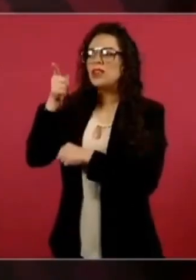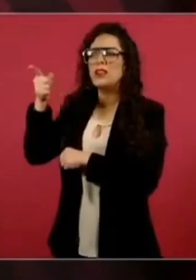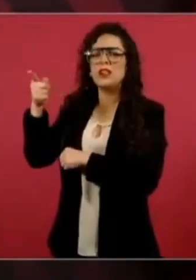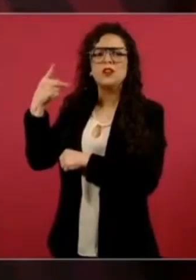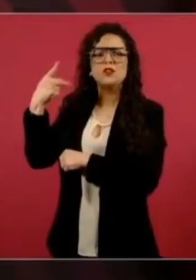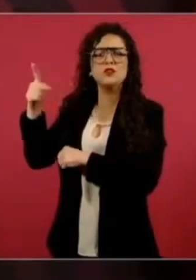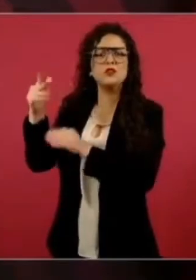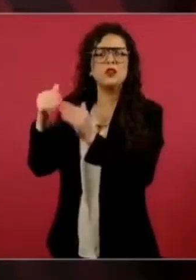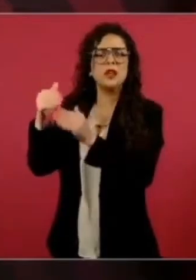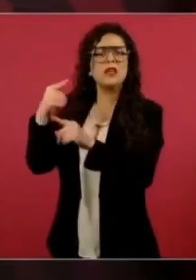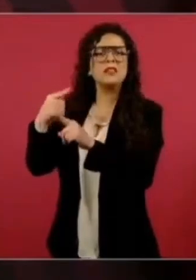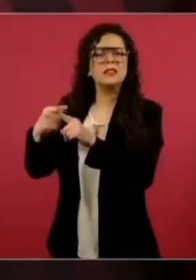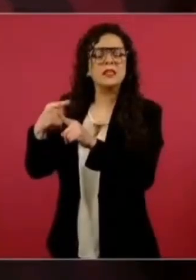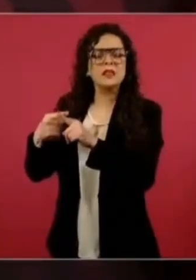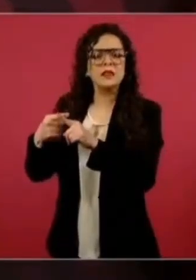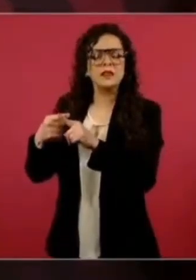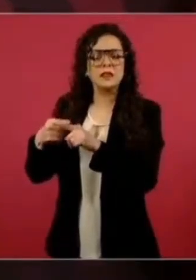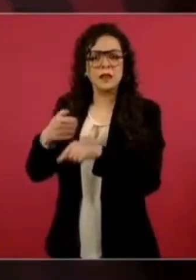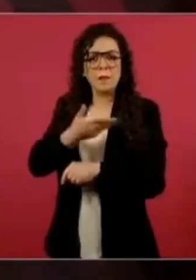Y no dicen nada.